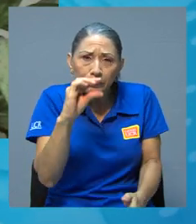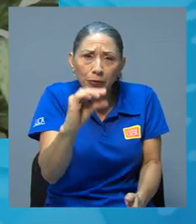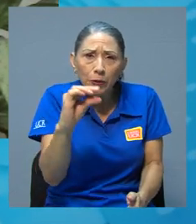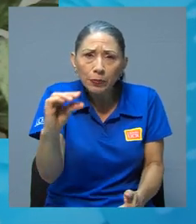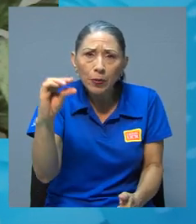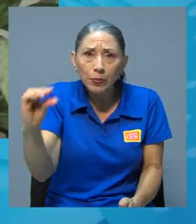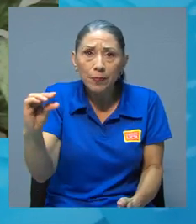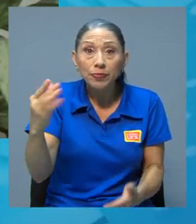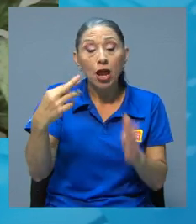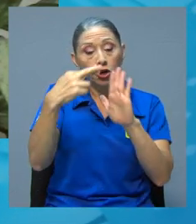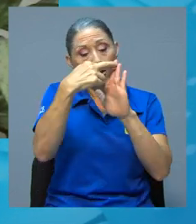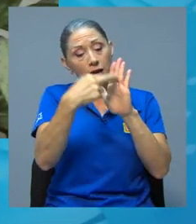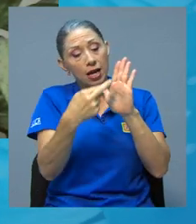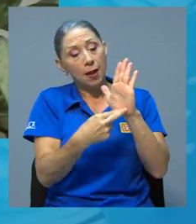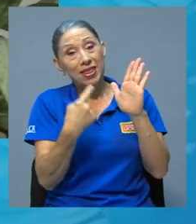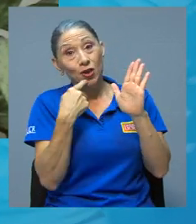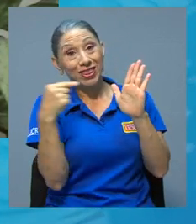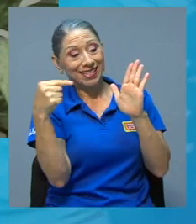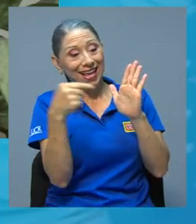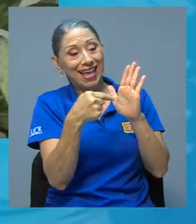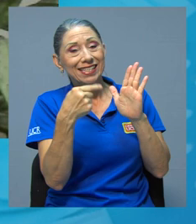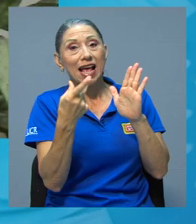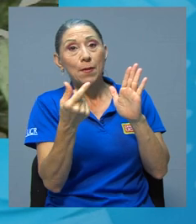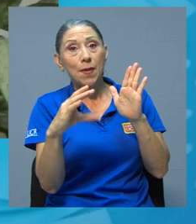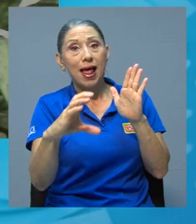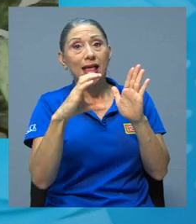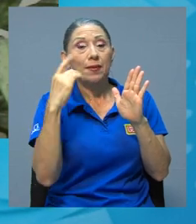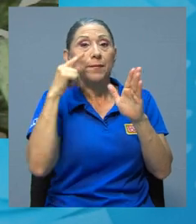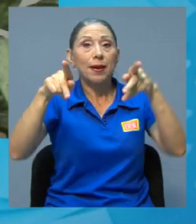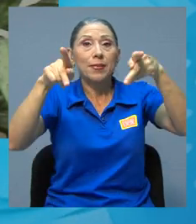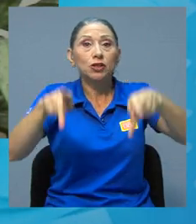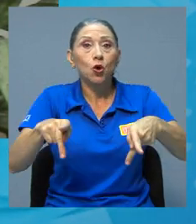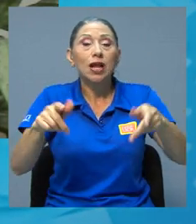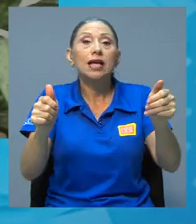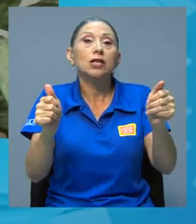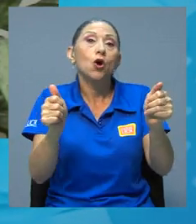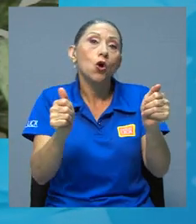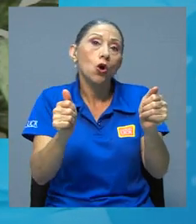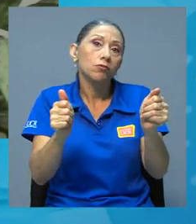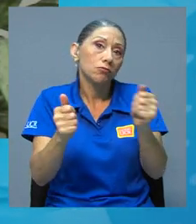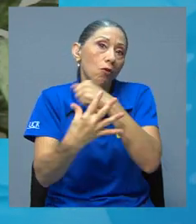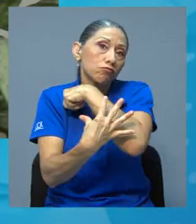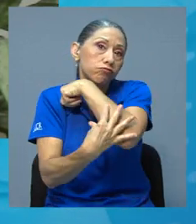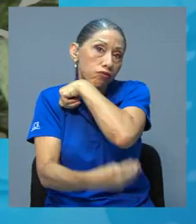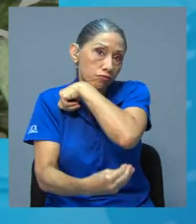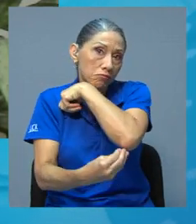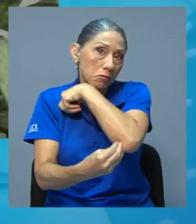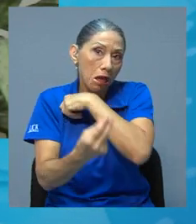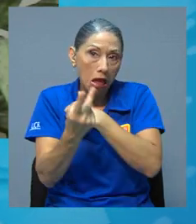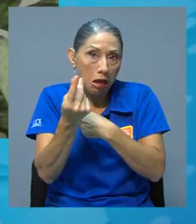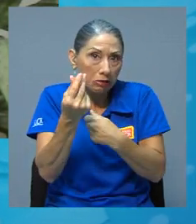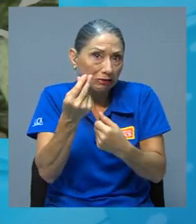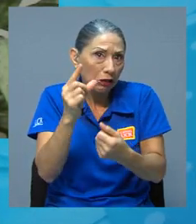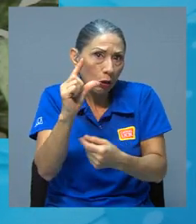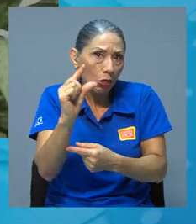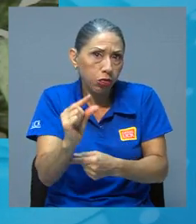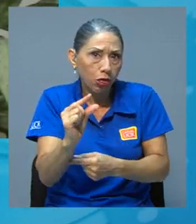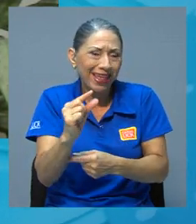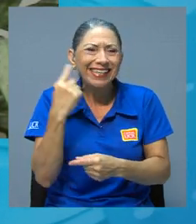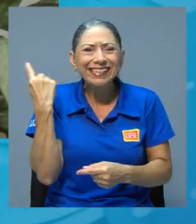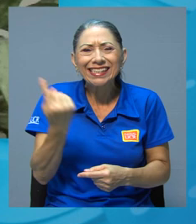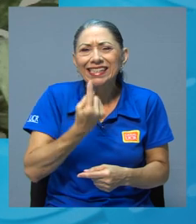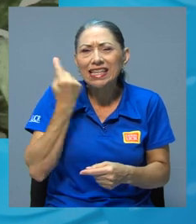el reglamento establece que es para población con escasos recursos económicos, siempre se realiza el análisis